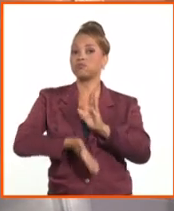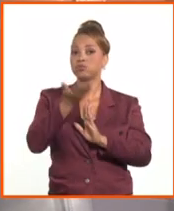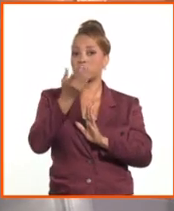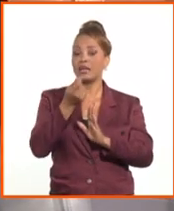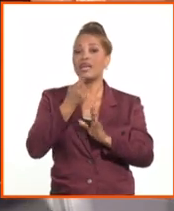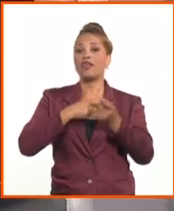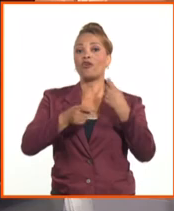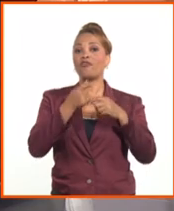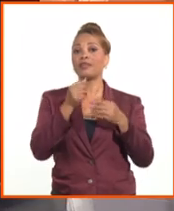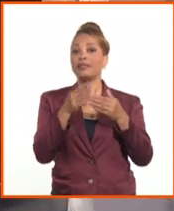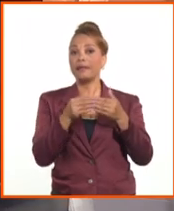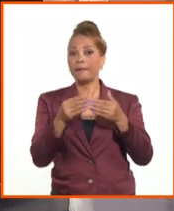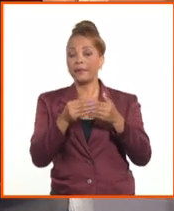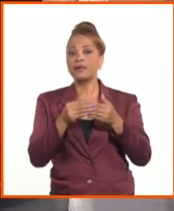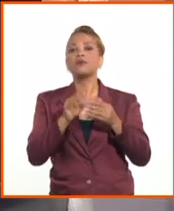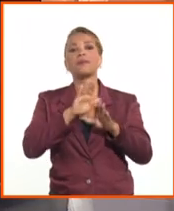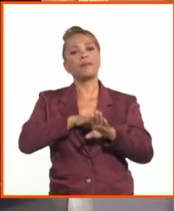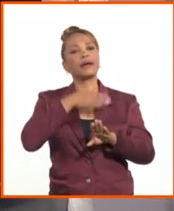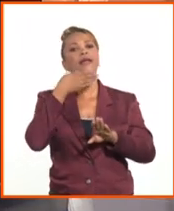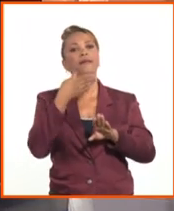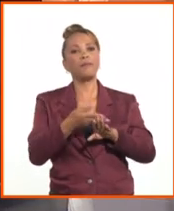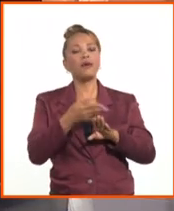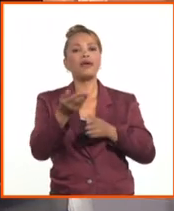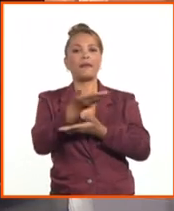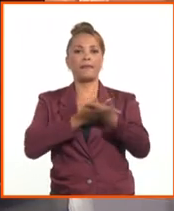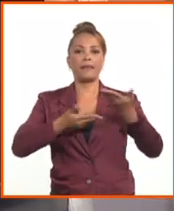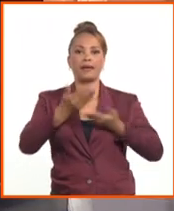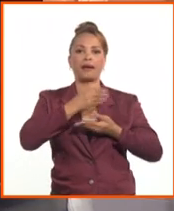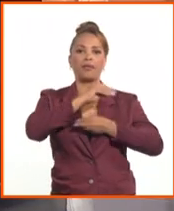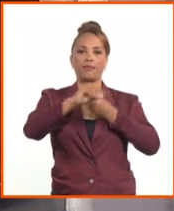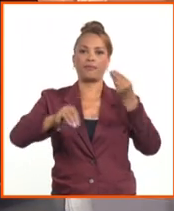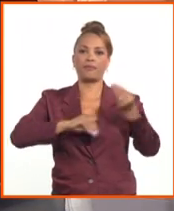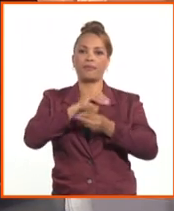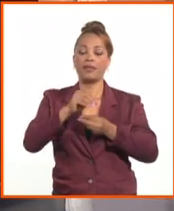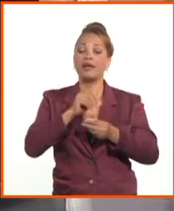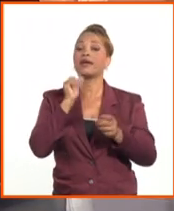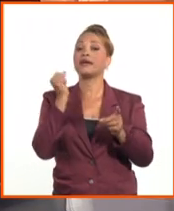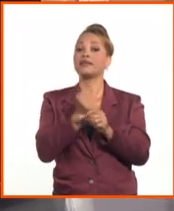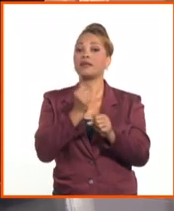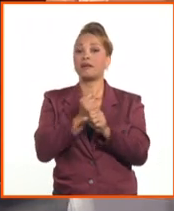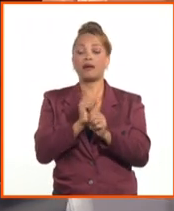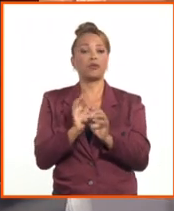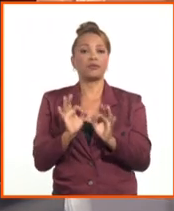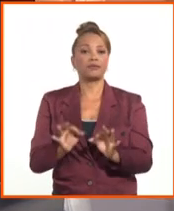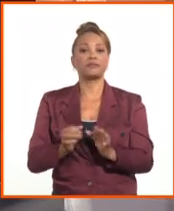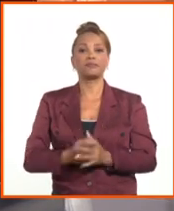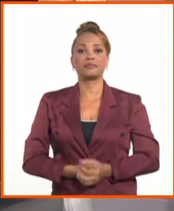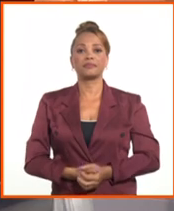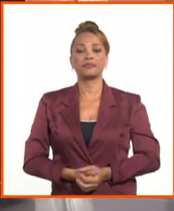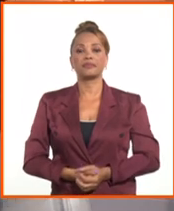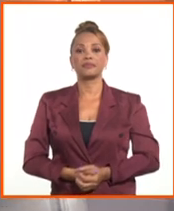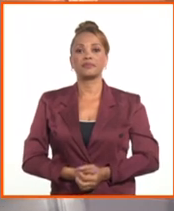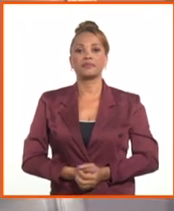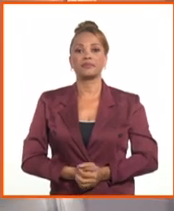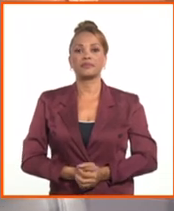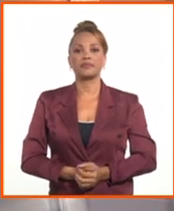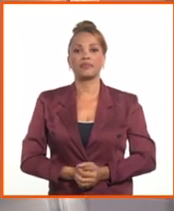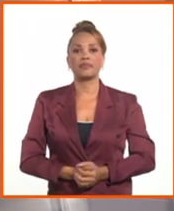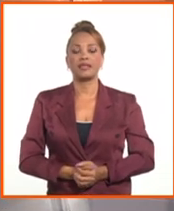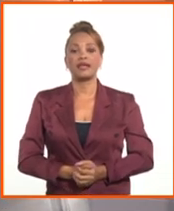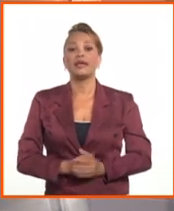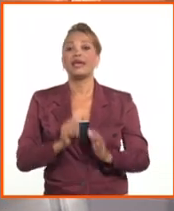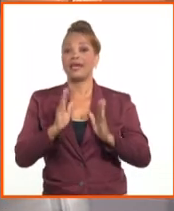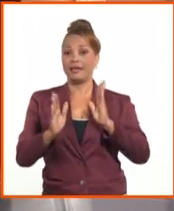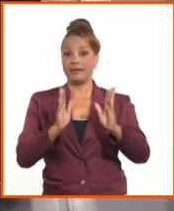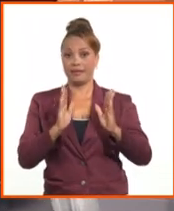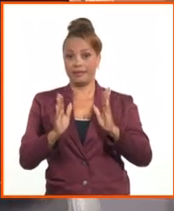en peso para que se pueda buscar la estabilidad. Hay que trabajarlo de esa manera. Entonces, en ese tránsito, en